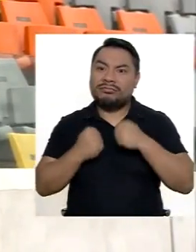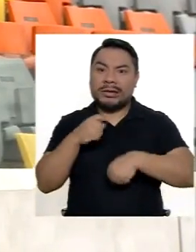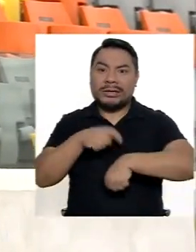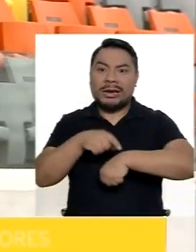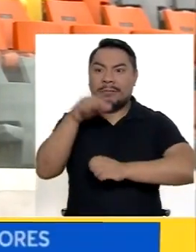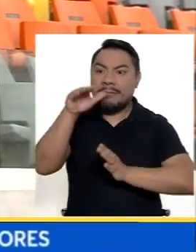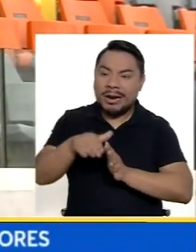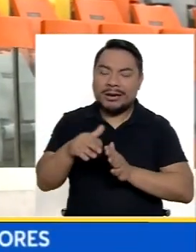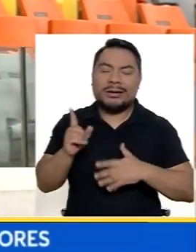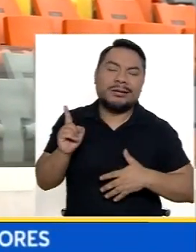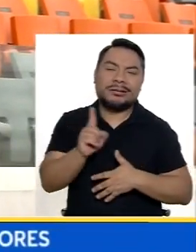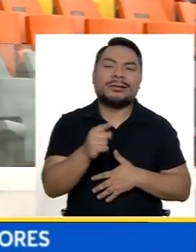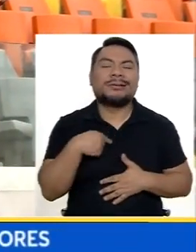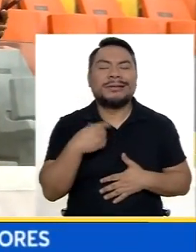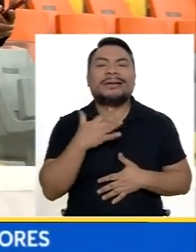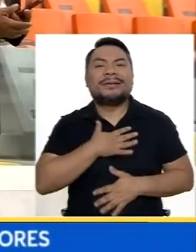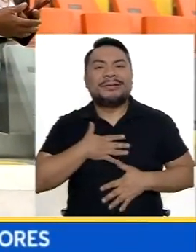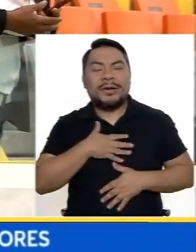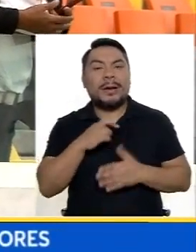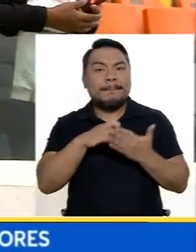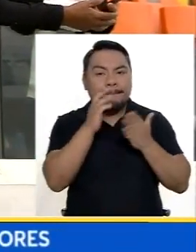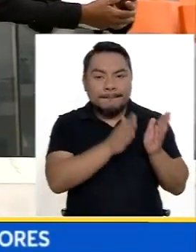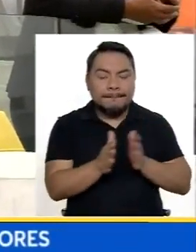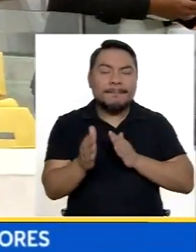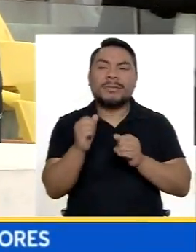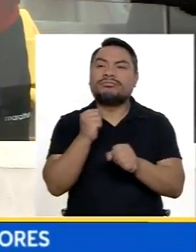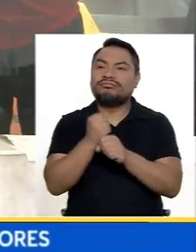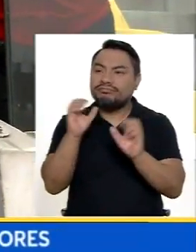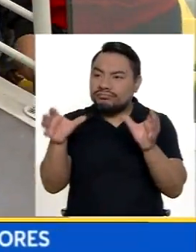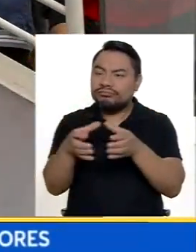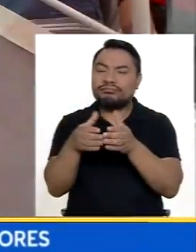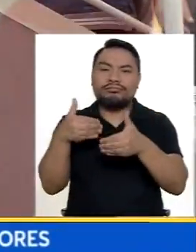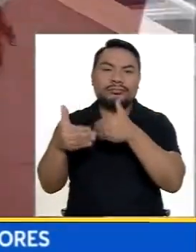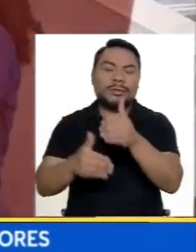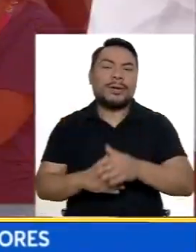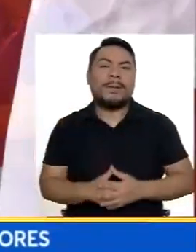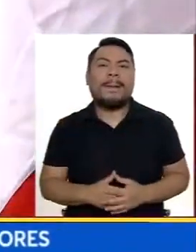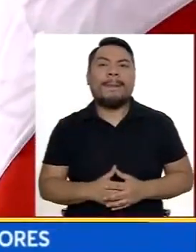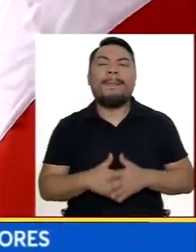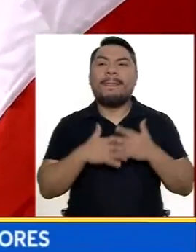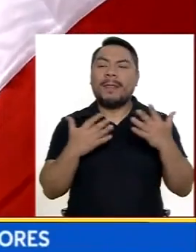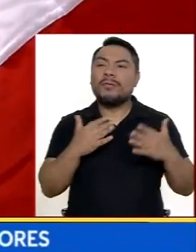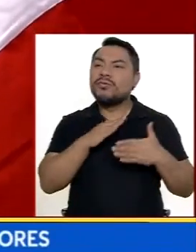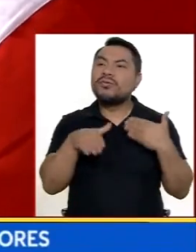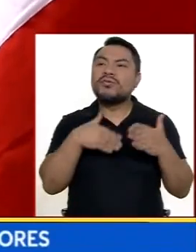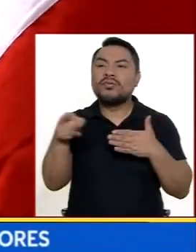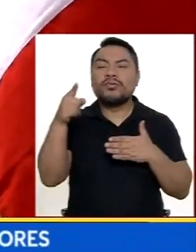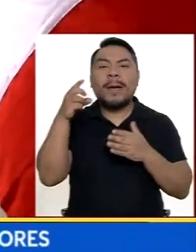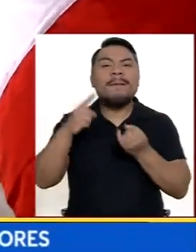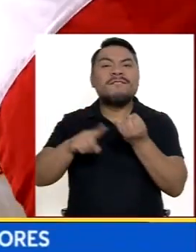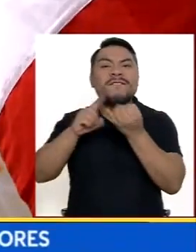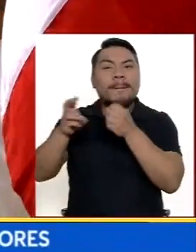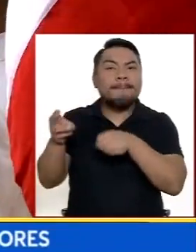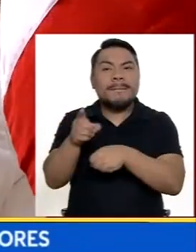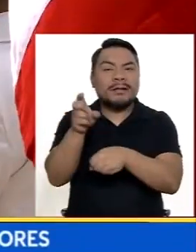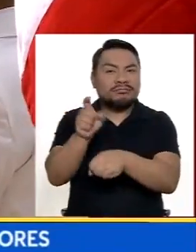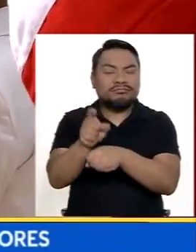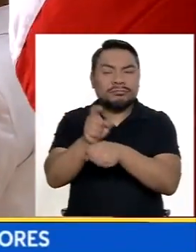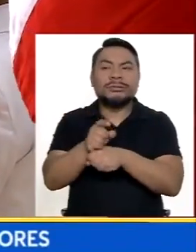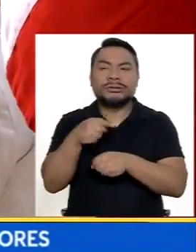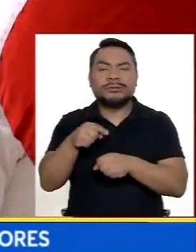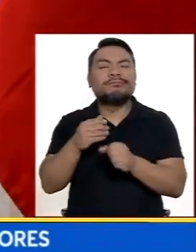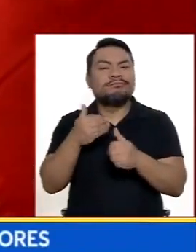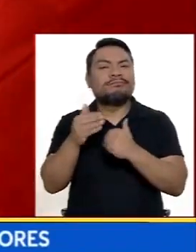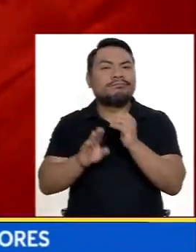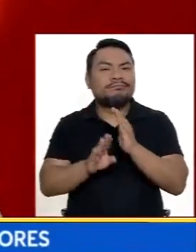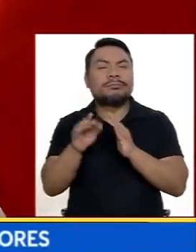Hacemos un trabajo muy en conjunto Muy planificado con el profesor Calmet y el profesor Valeris Y con toda su metodología Vamos a poder llegar